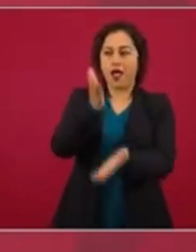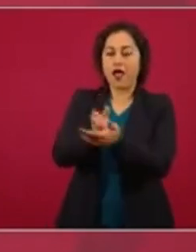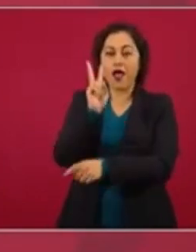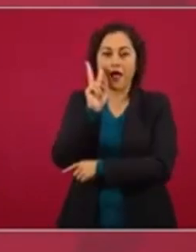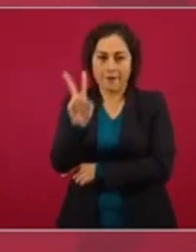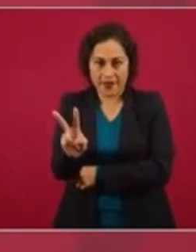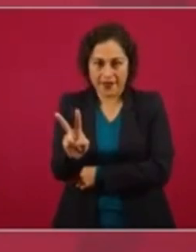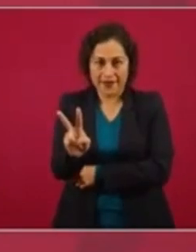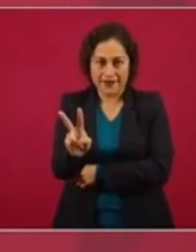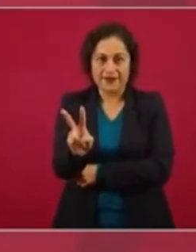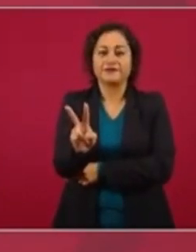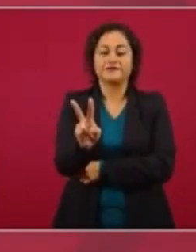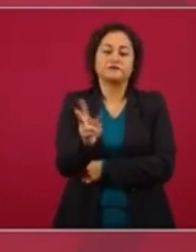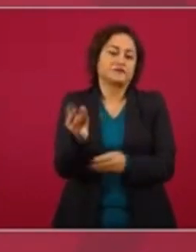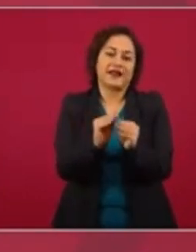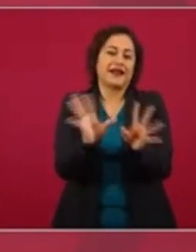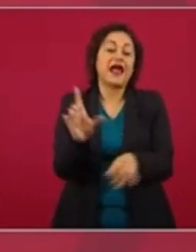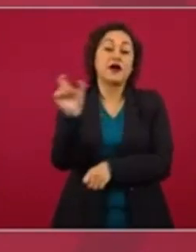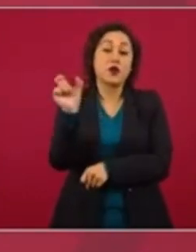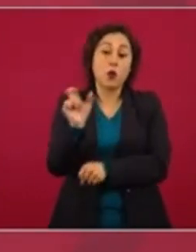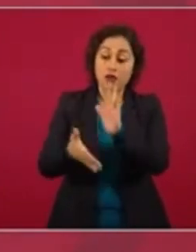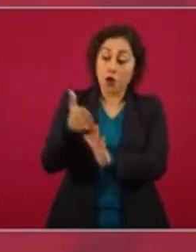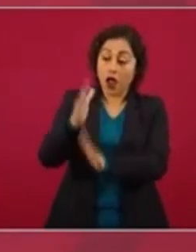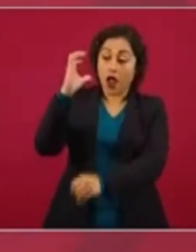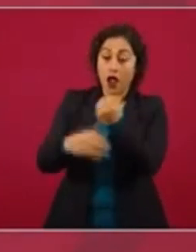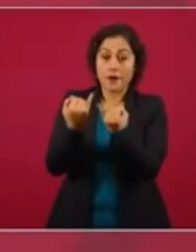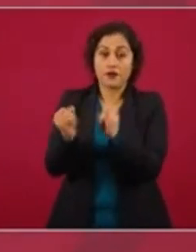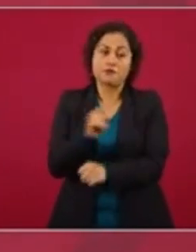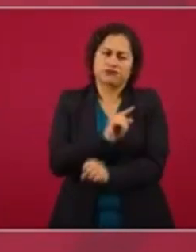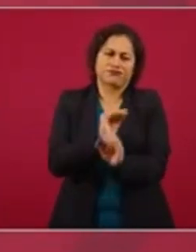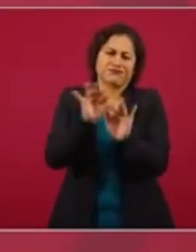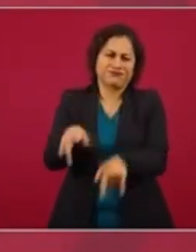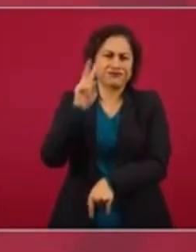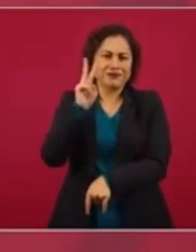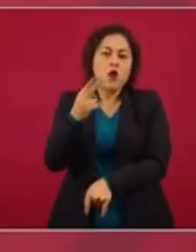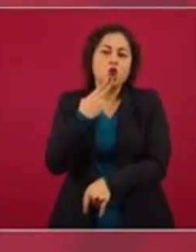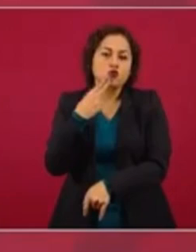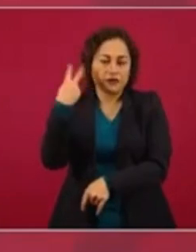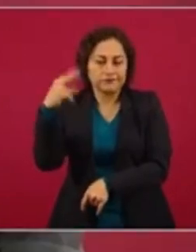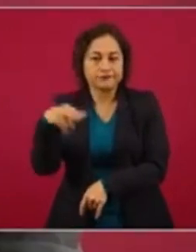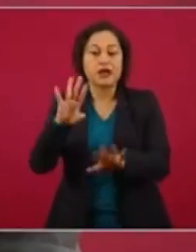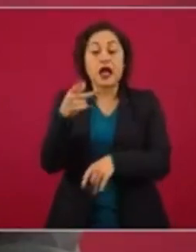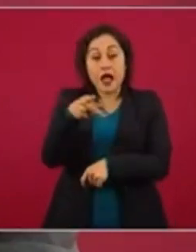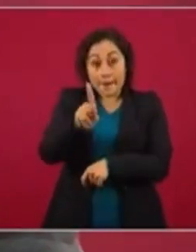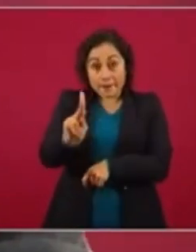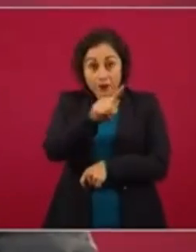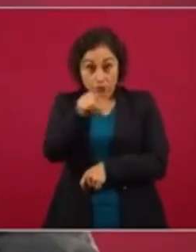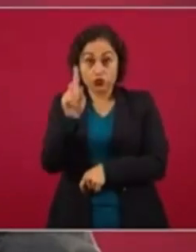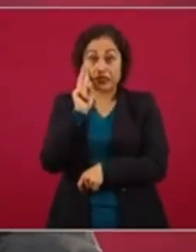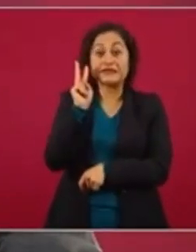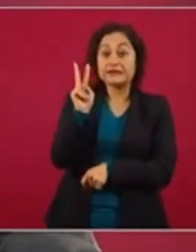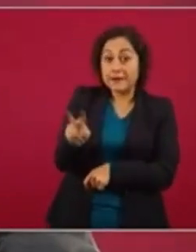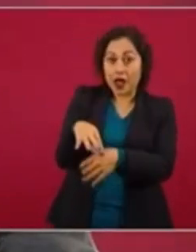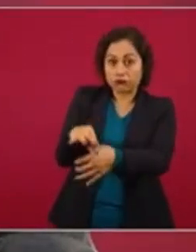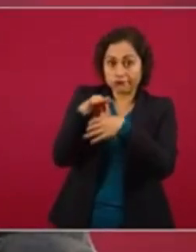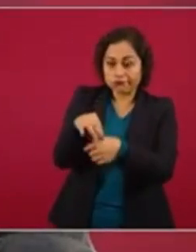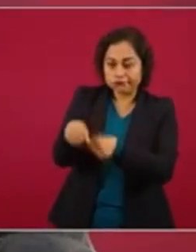No cuando esté terminada, aunque algunos van a tener oportunidad de hacerlo, sino lo que es una obra en proceso cuando se trabaja bien.